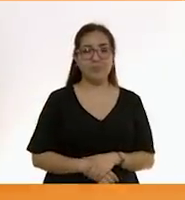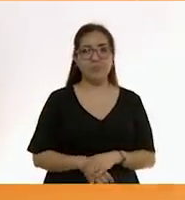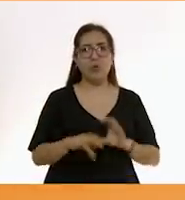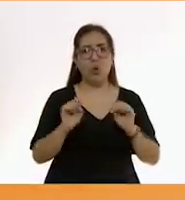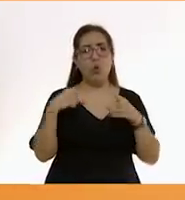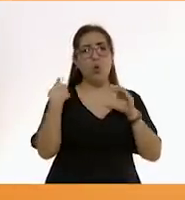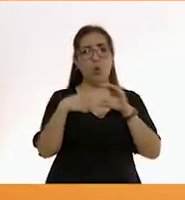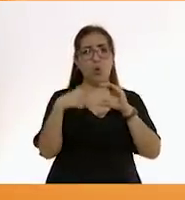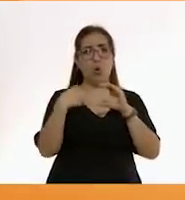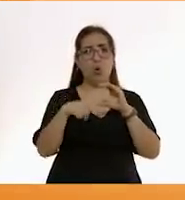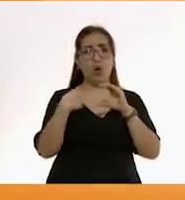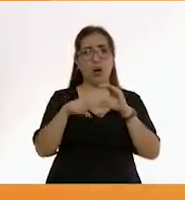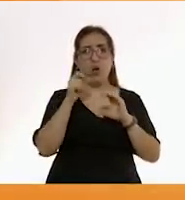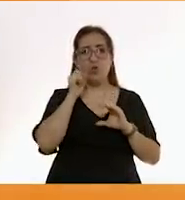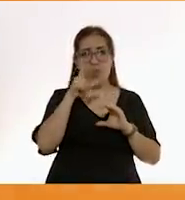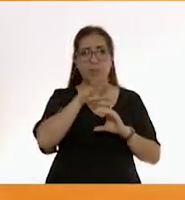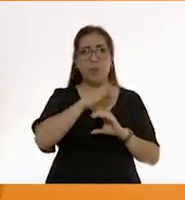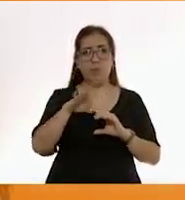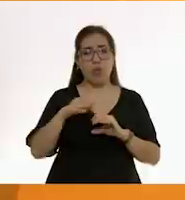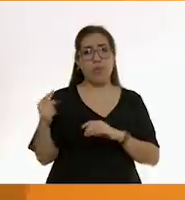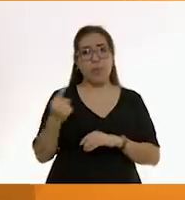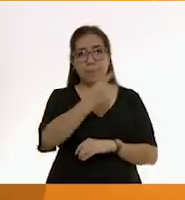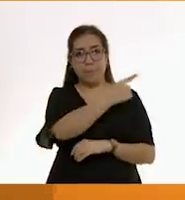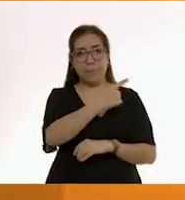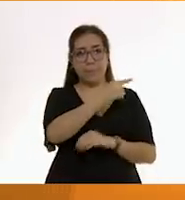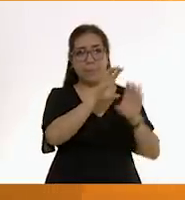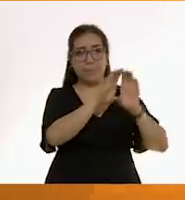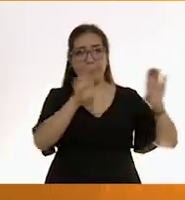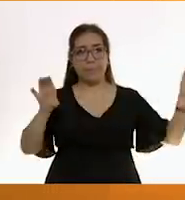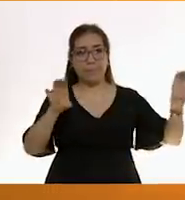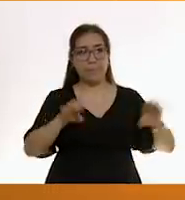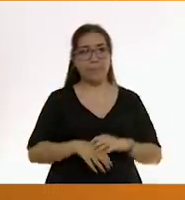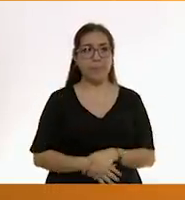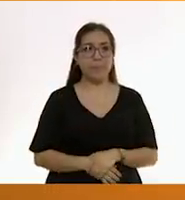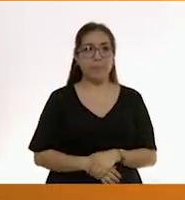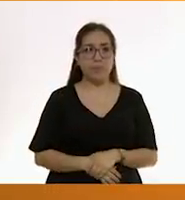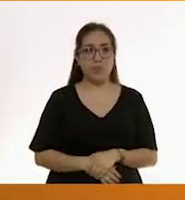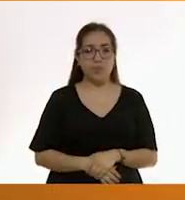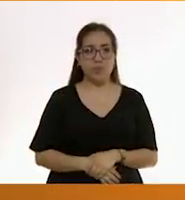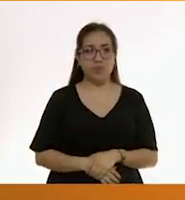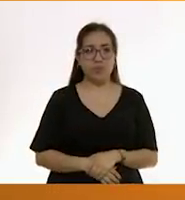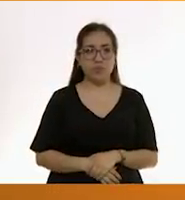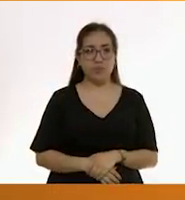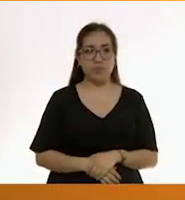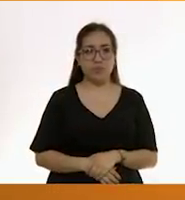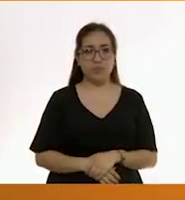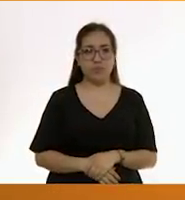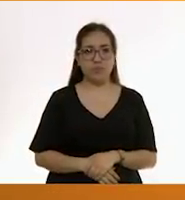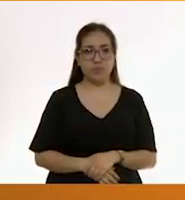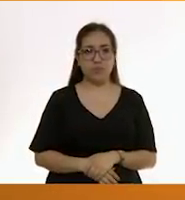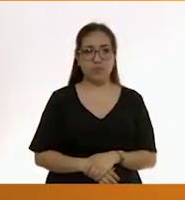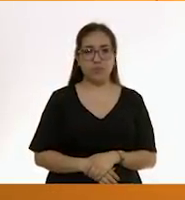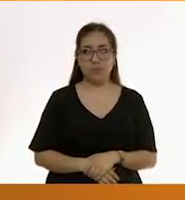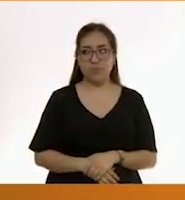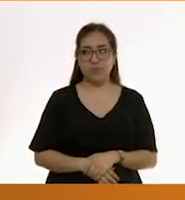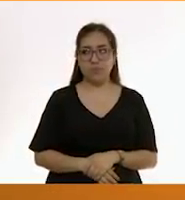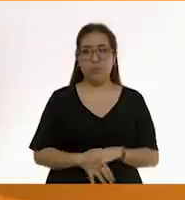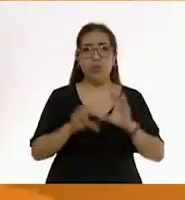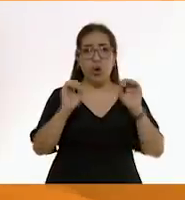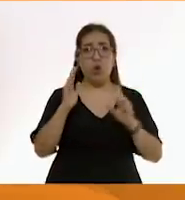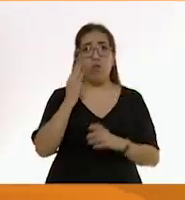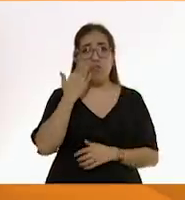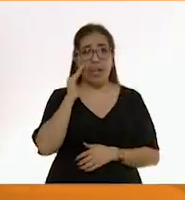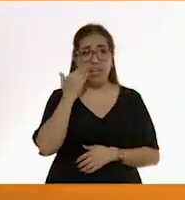electrónico buzón.escolar arroba nube.cep.gov.mx En Facebook